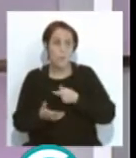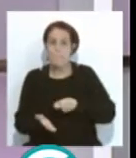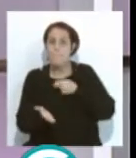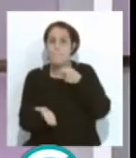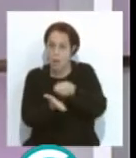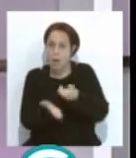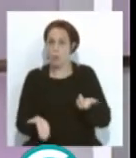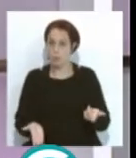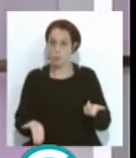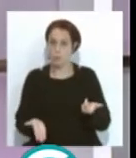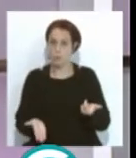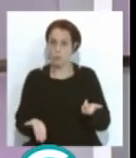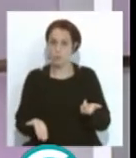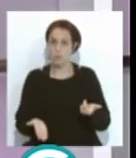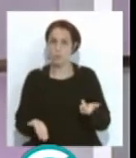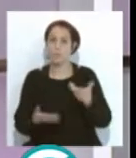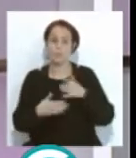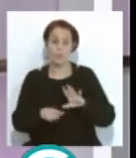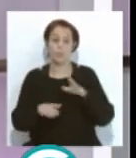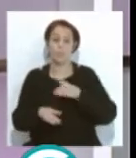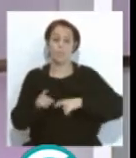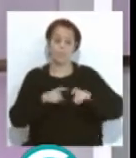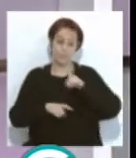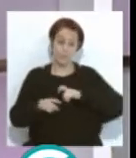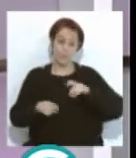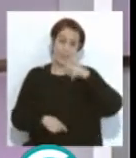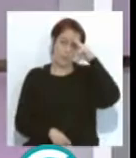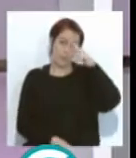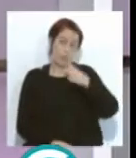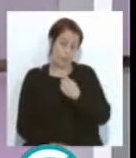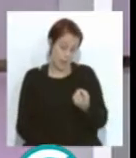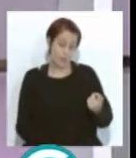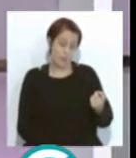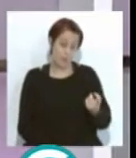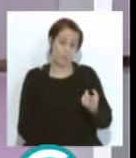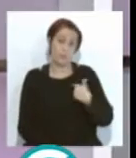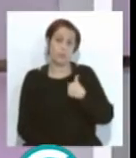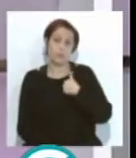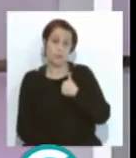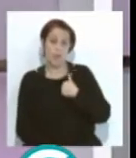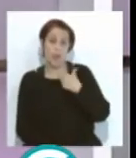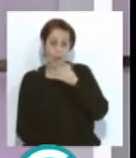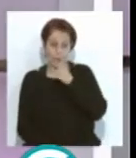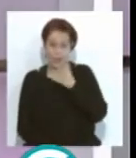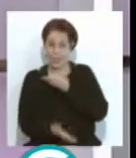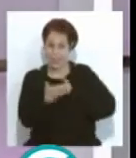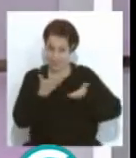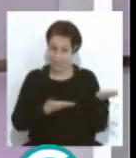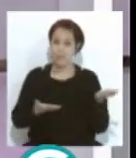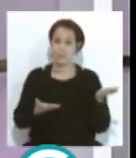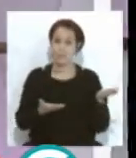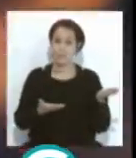dinero, y ahí vuelvo a la falta de respeto, que tengo que recoger el guante y te lo voy a devolver ahora. Dale, dale.